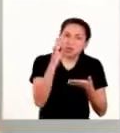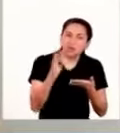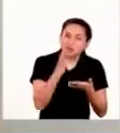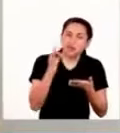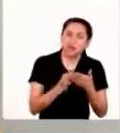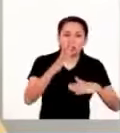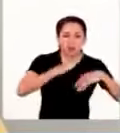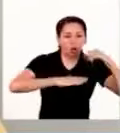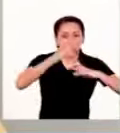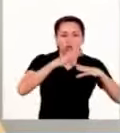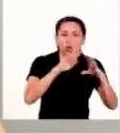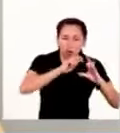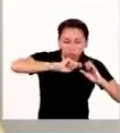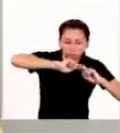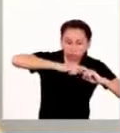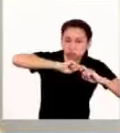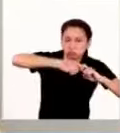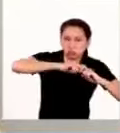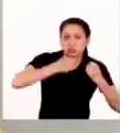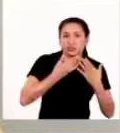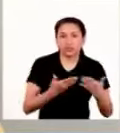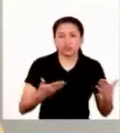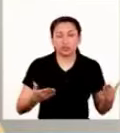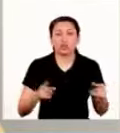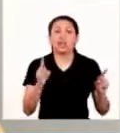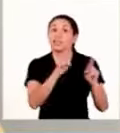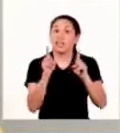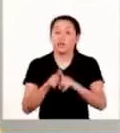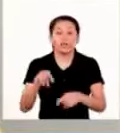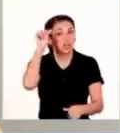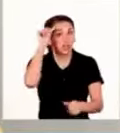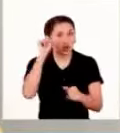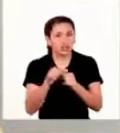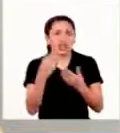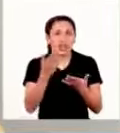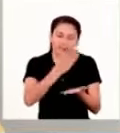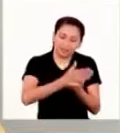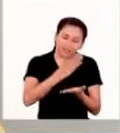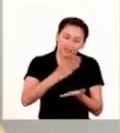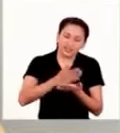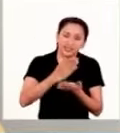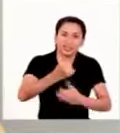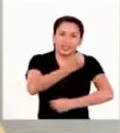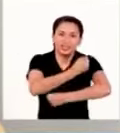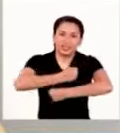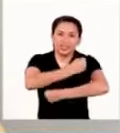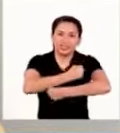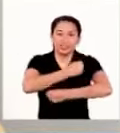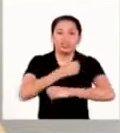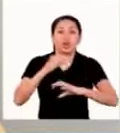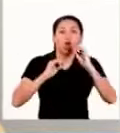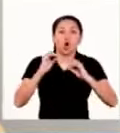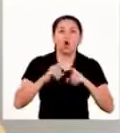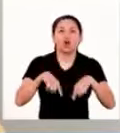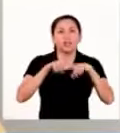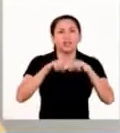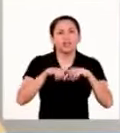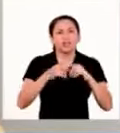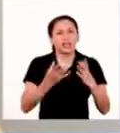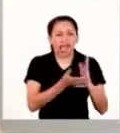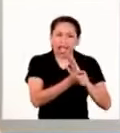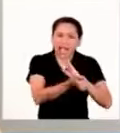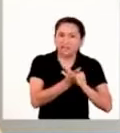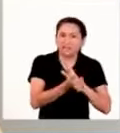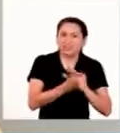bordado, construcción o reparación de objetos que puedan recordar y dictar recetas para activar su memoria o